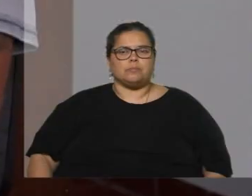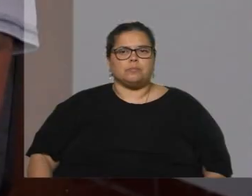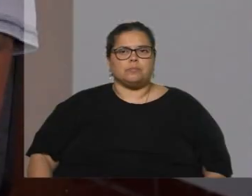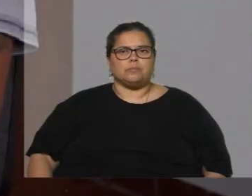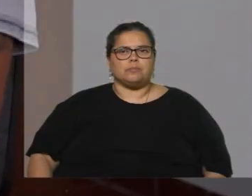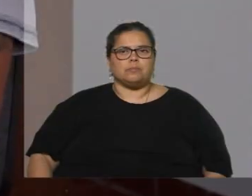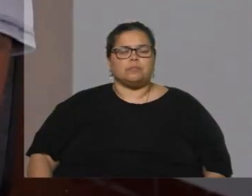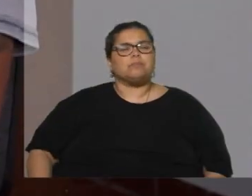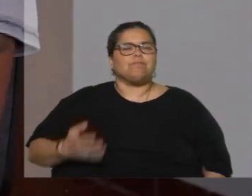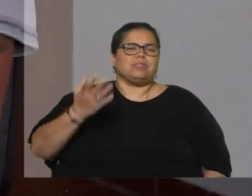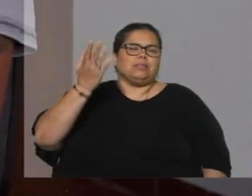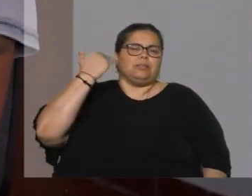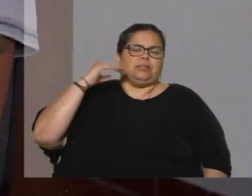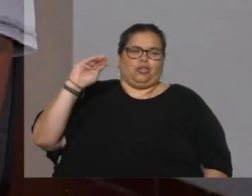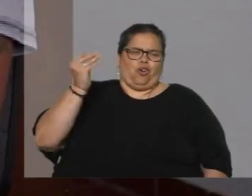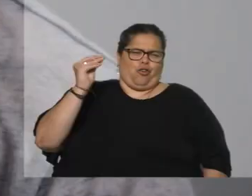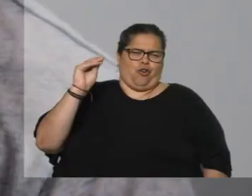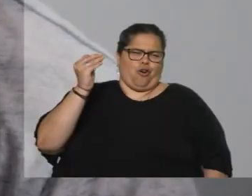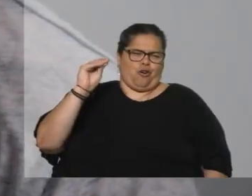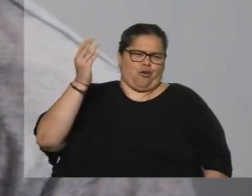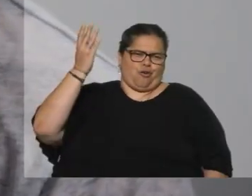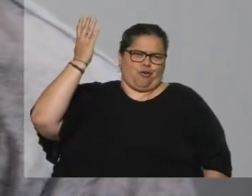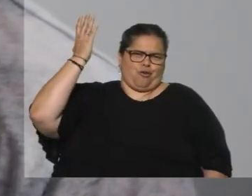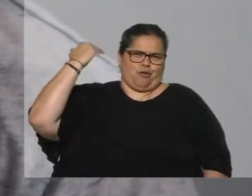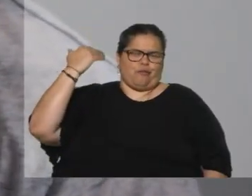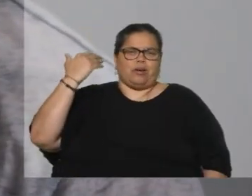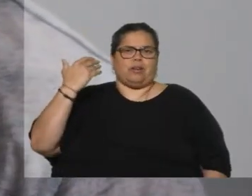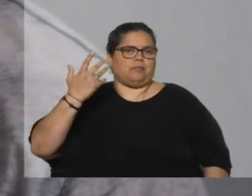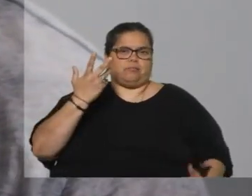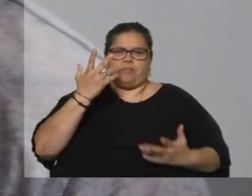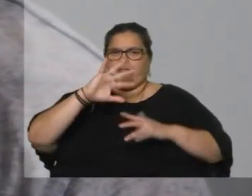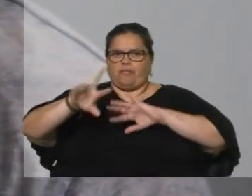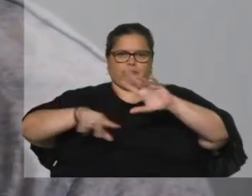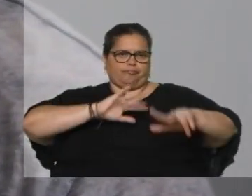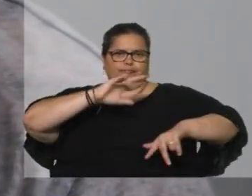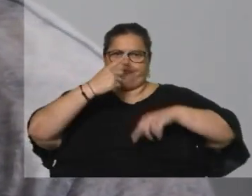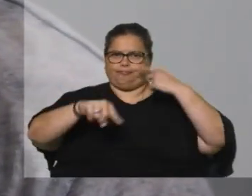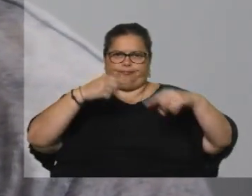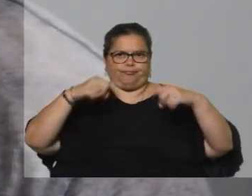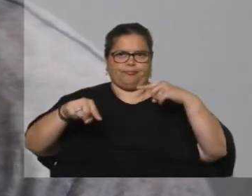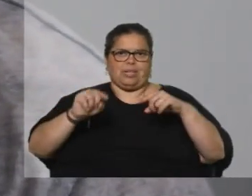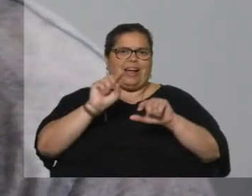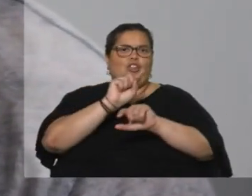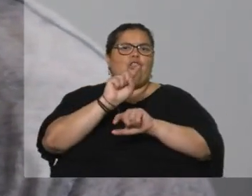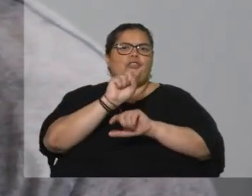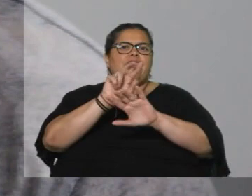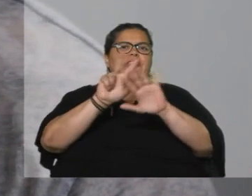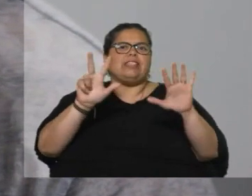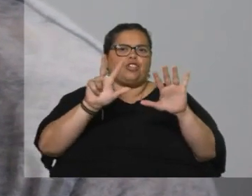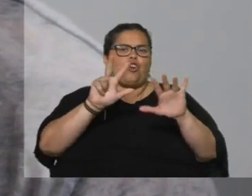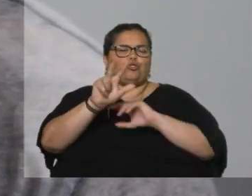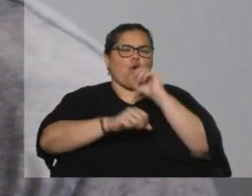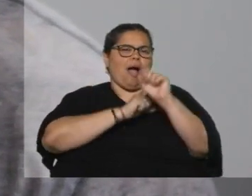Bueno, yo era muy joven, comencé a delinquir y a los 18 años caí previo al libertad.